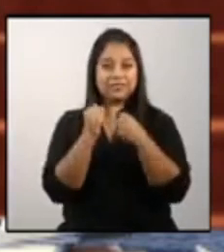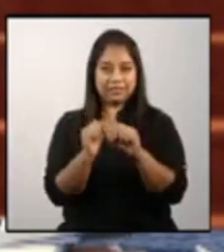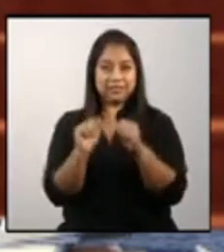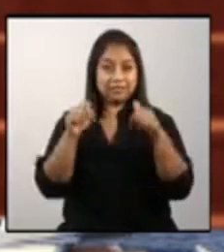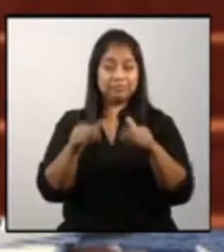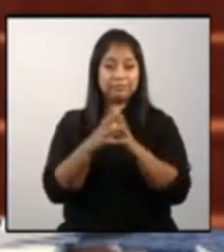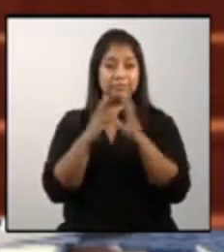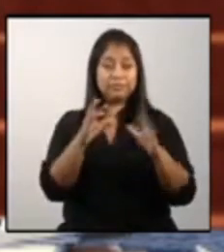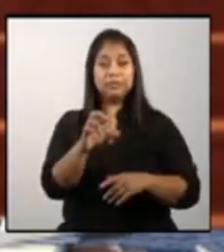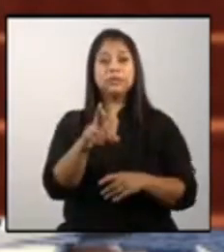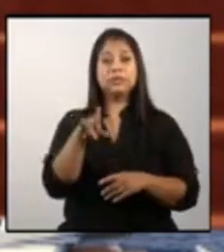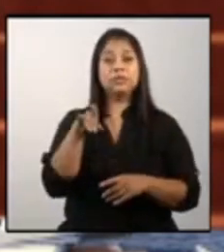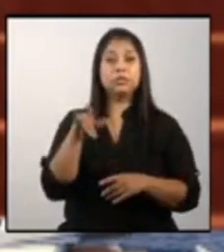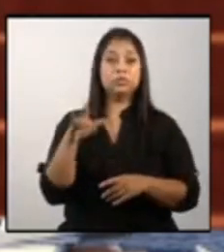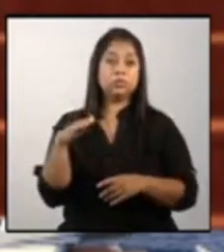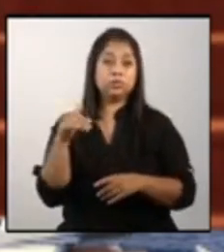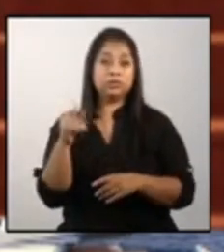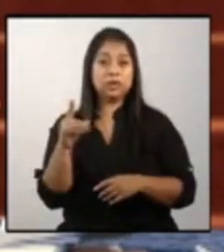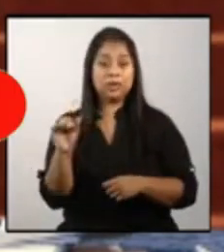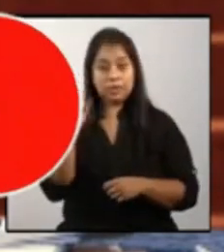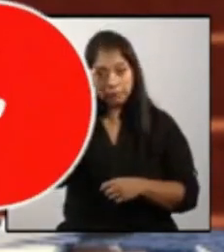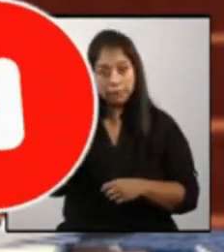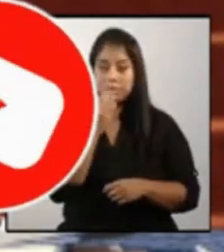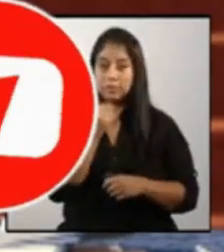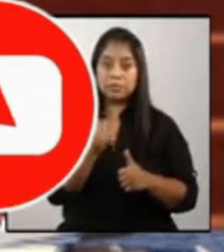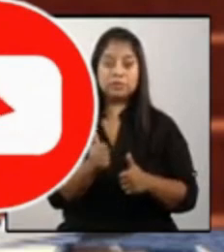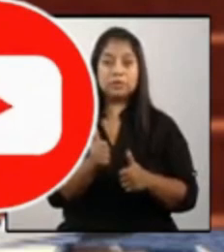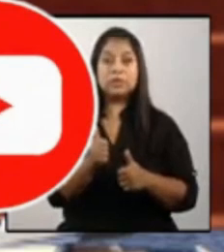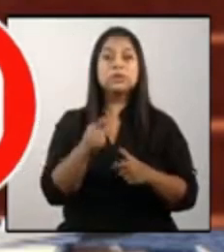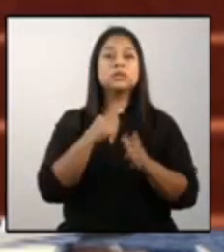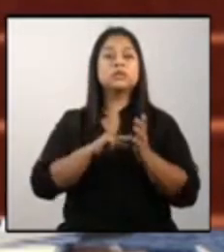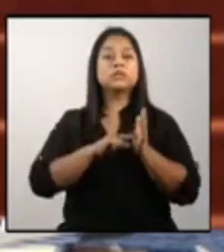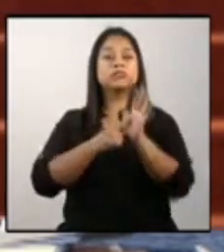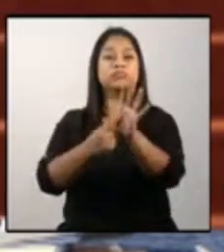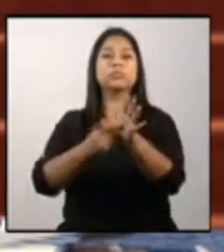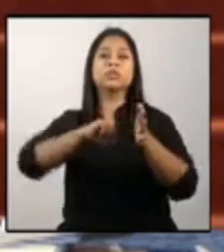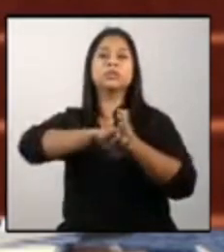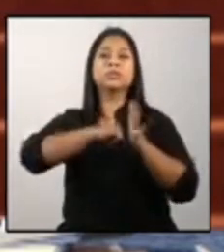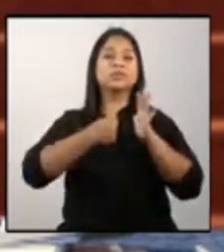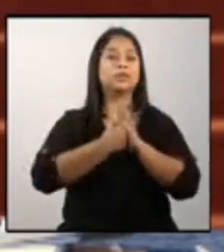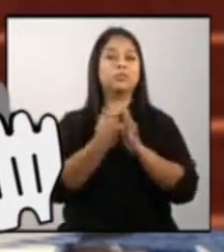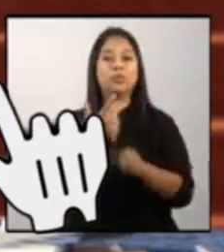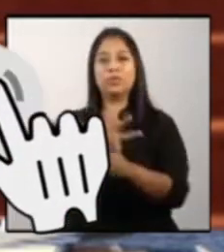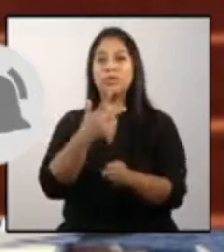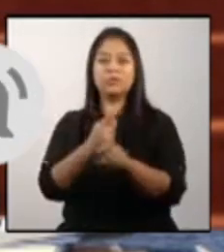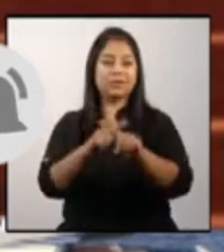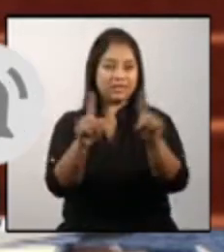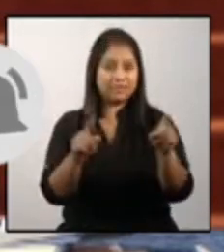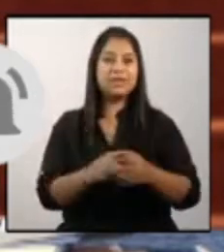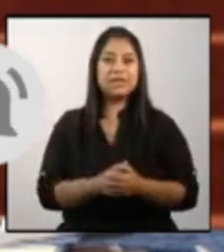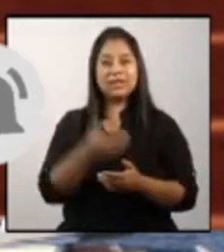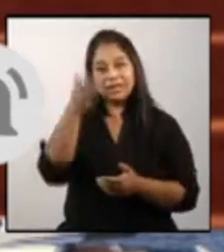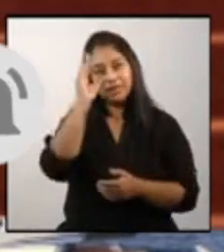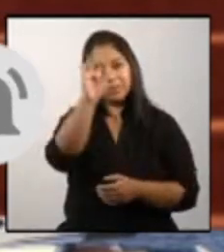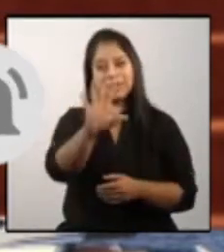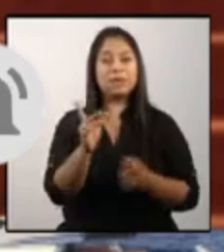gran cruzada por la nutrición se convierta en el símbolo de una Guatemala diferente que